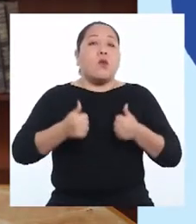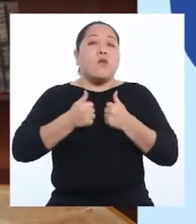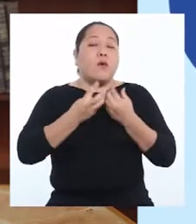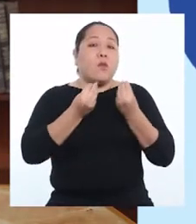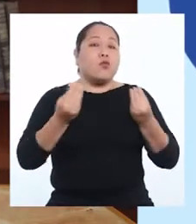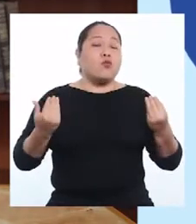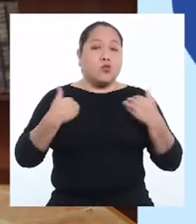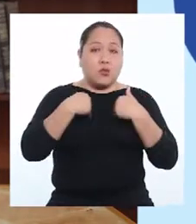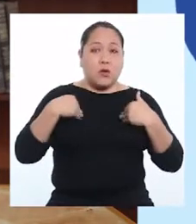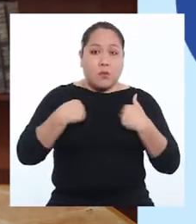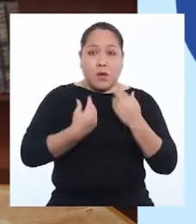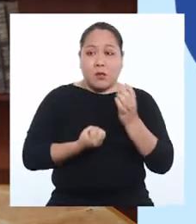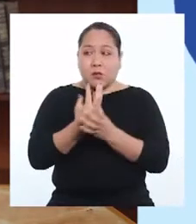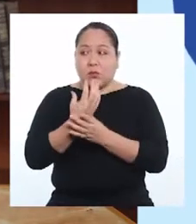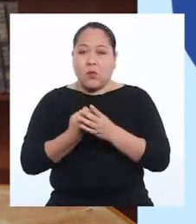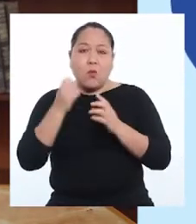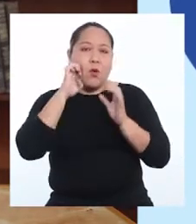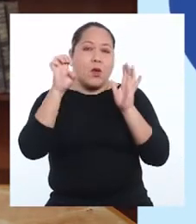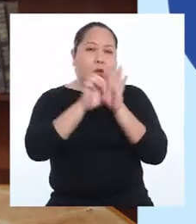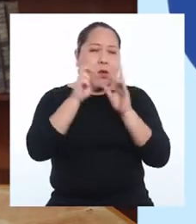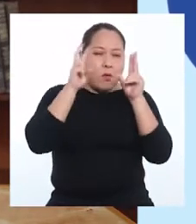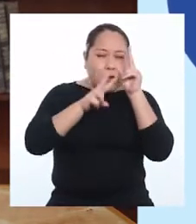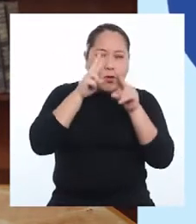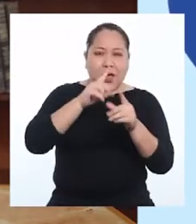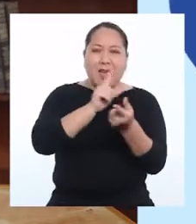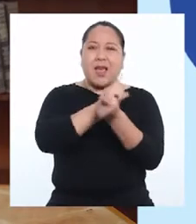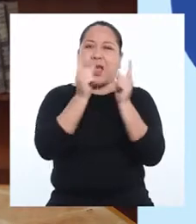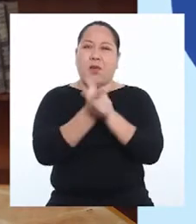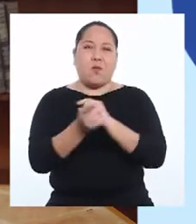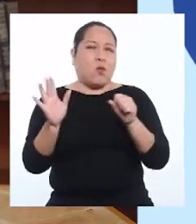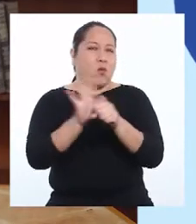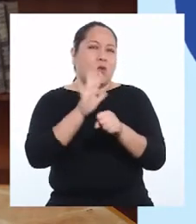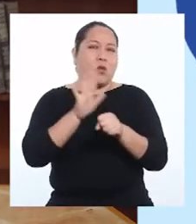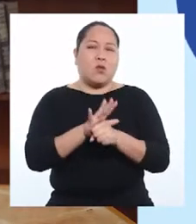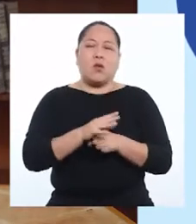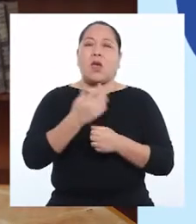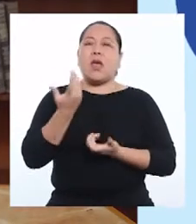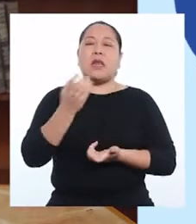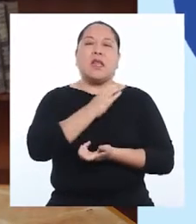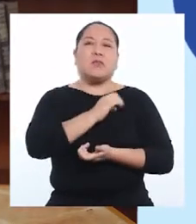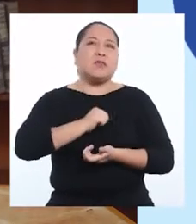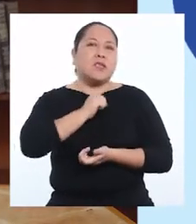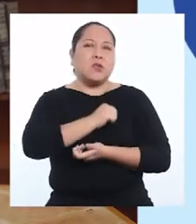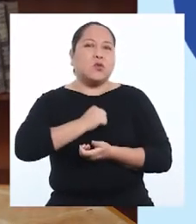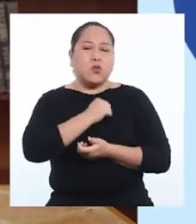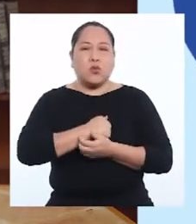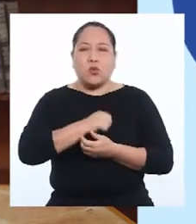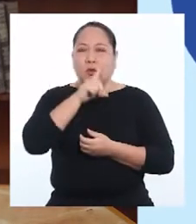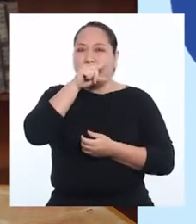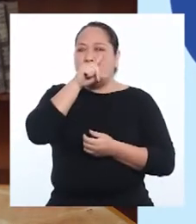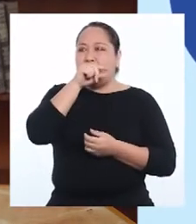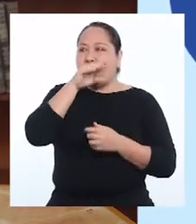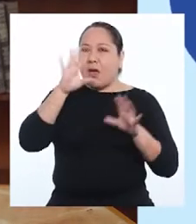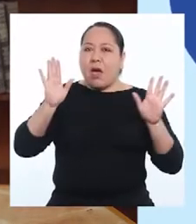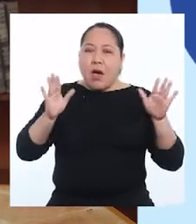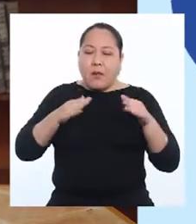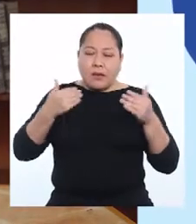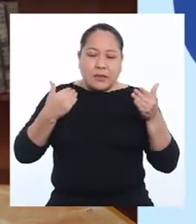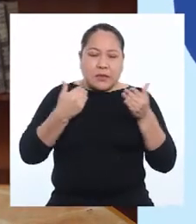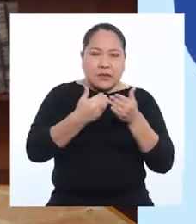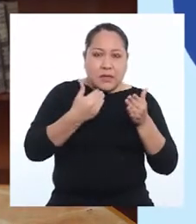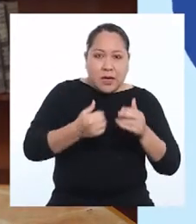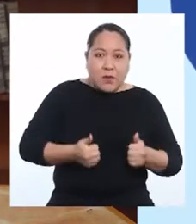comportamiento de poblaciones de aves que habitan cerca de aeropuertos, ya que la intensidad del ruido